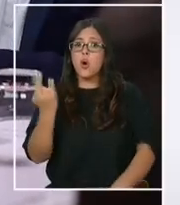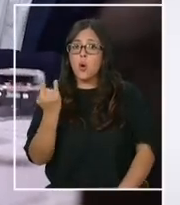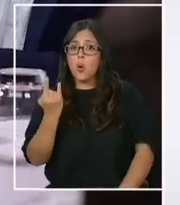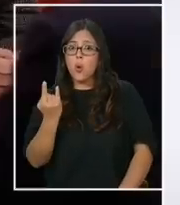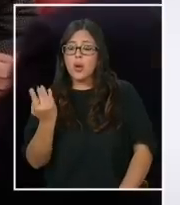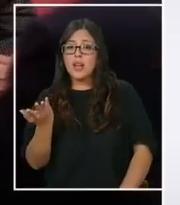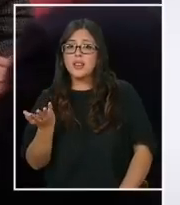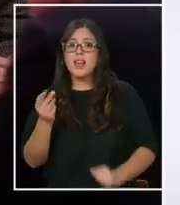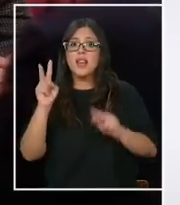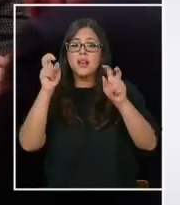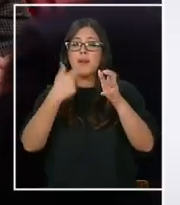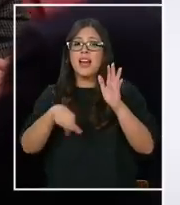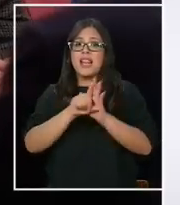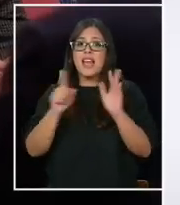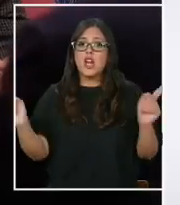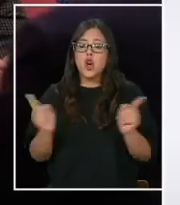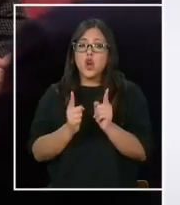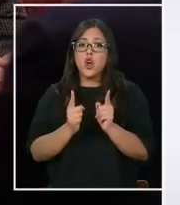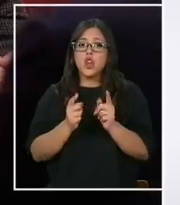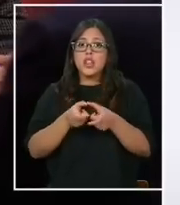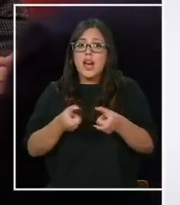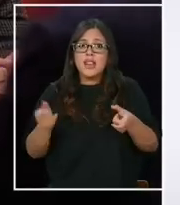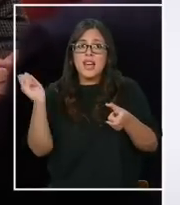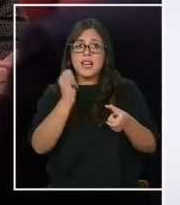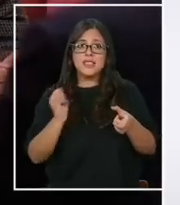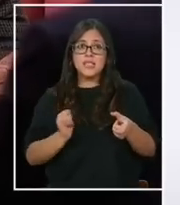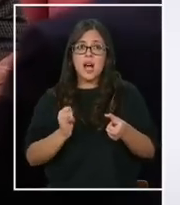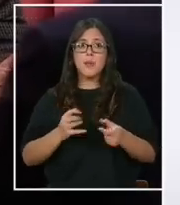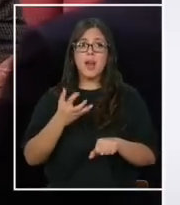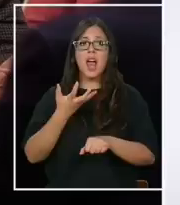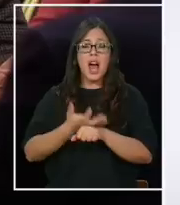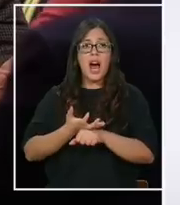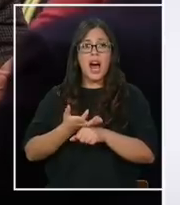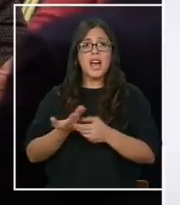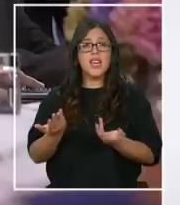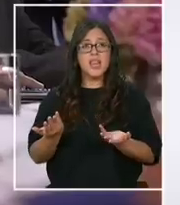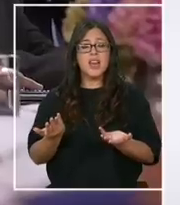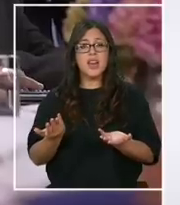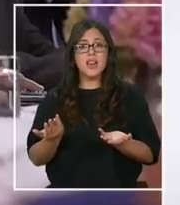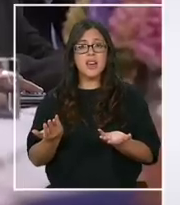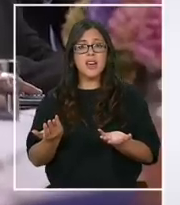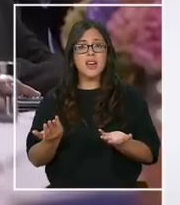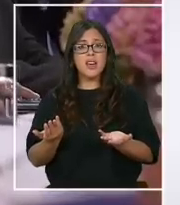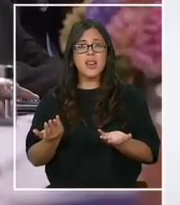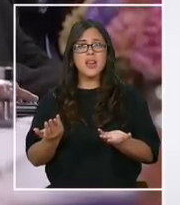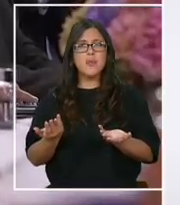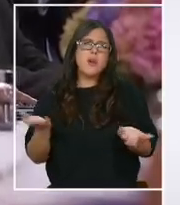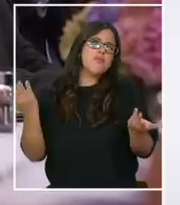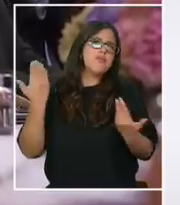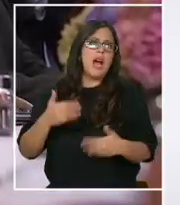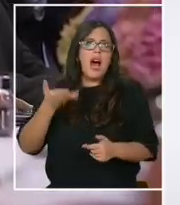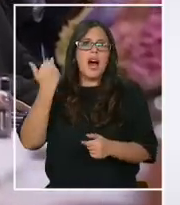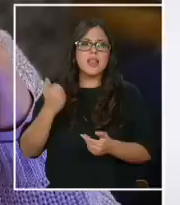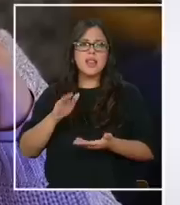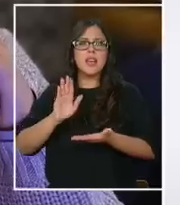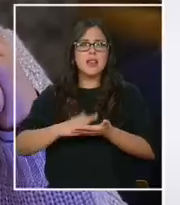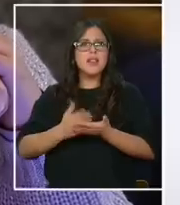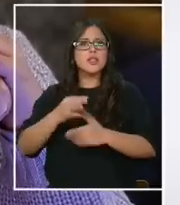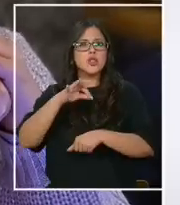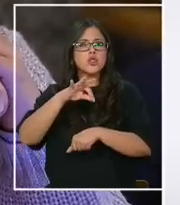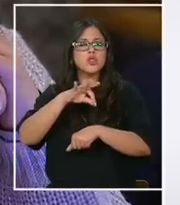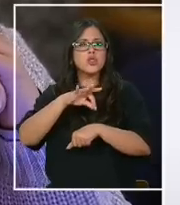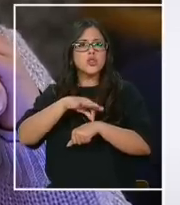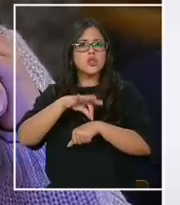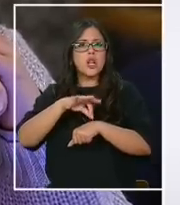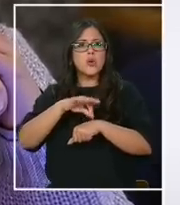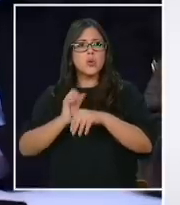corta de ISAPRE. ¿Tiene los votos en el Congreso para aprobar esa ley? El superintendente de Salud, que estuvo aquí hace un poquito más temprano,